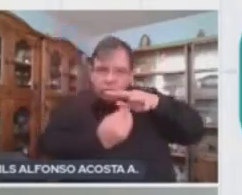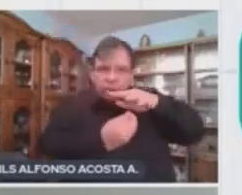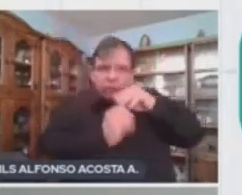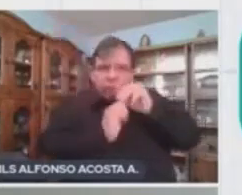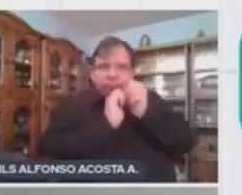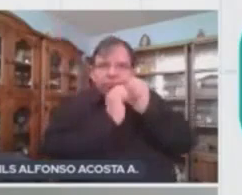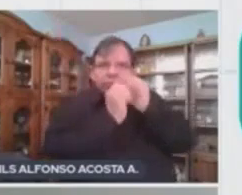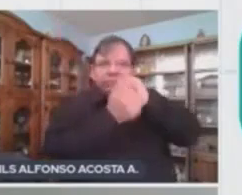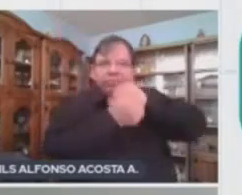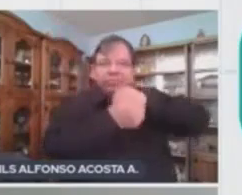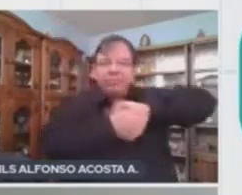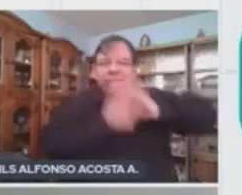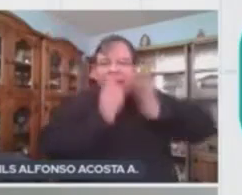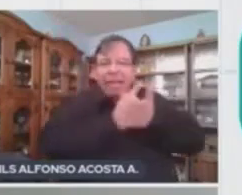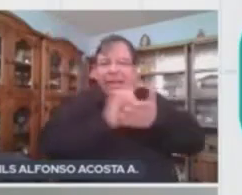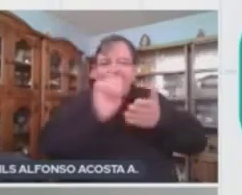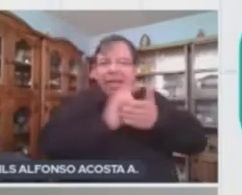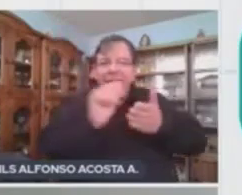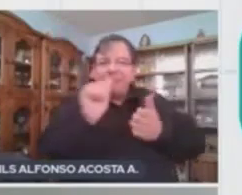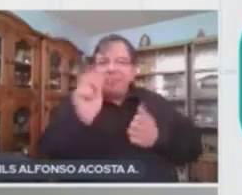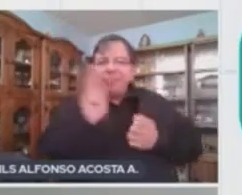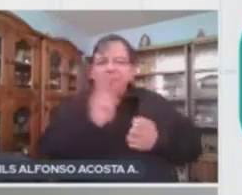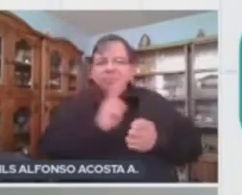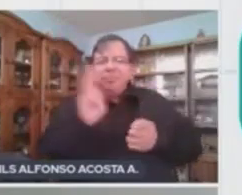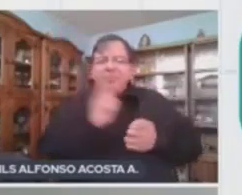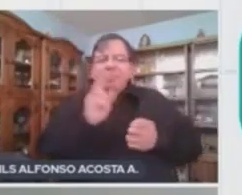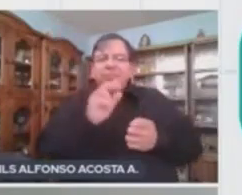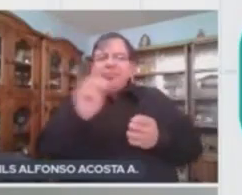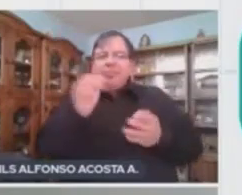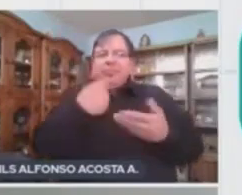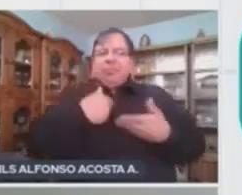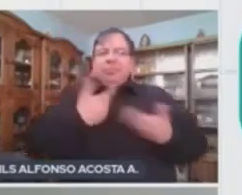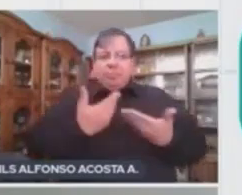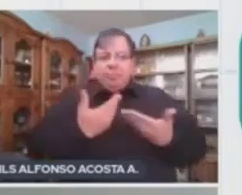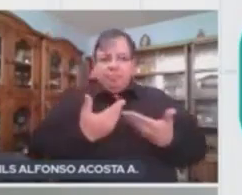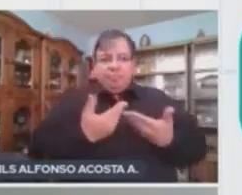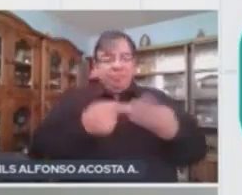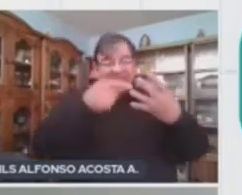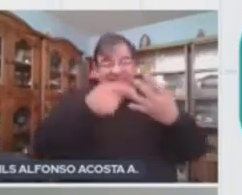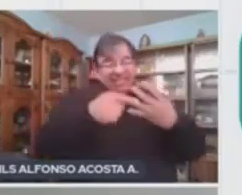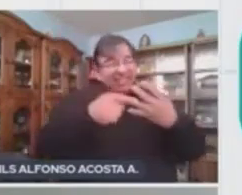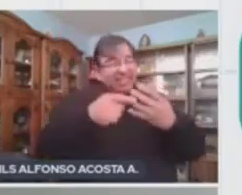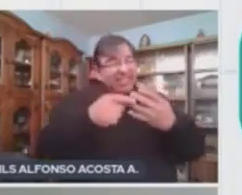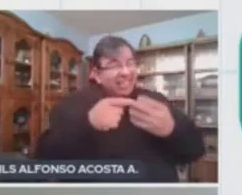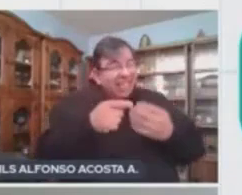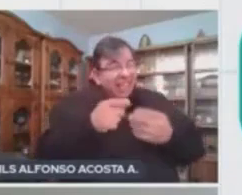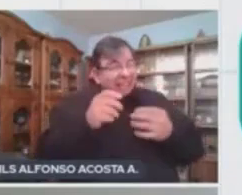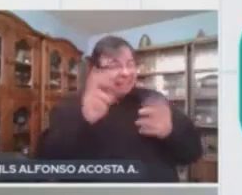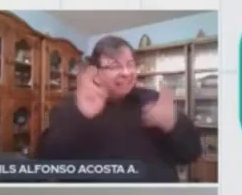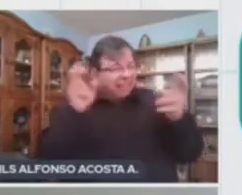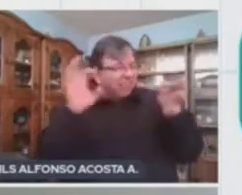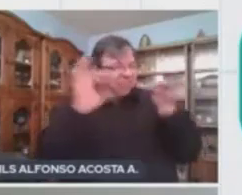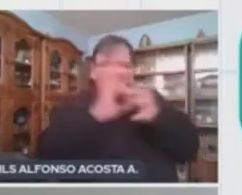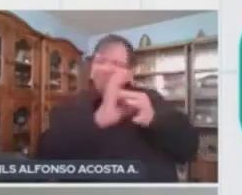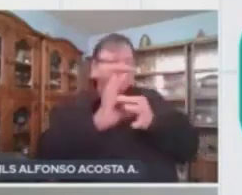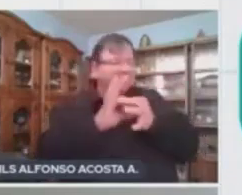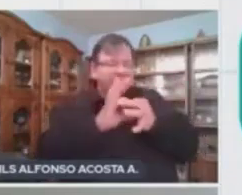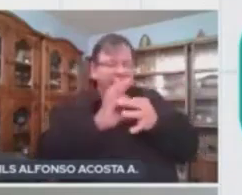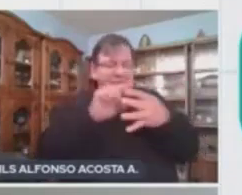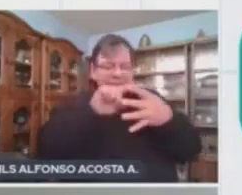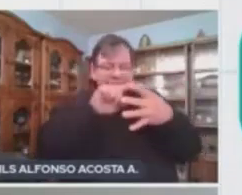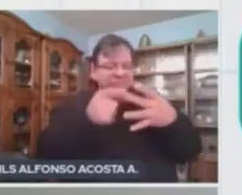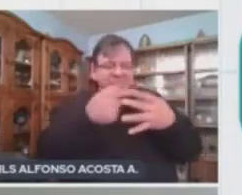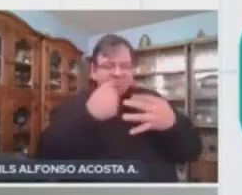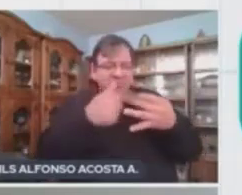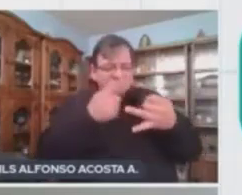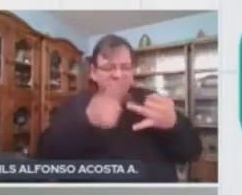para respirar. Tampoco tiene que ver exactamente con lo que nos están preguntando en este momento. Nos queda una opción.